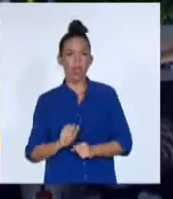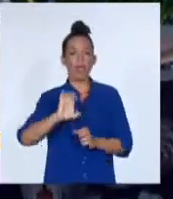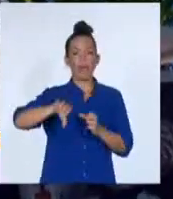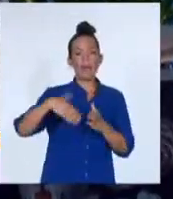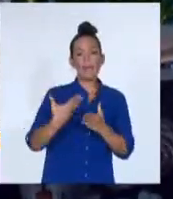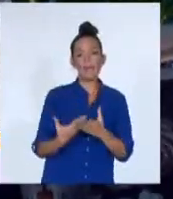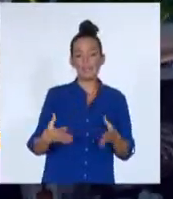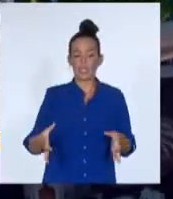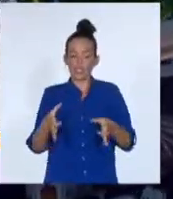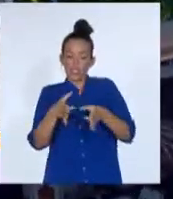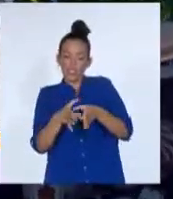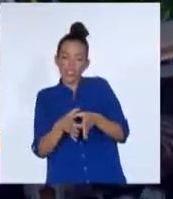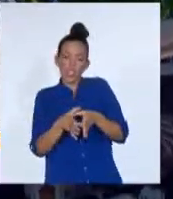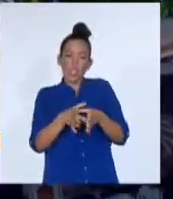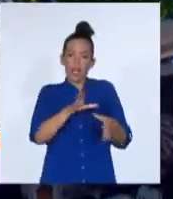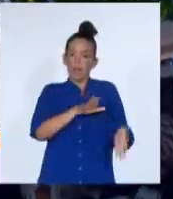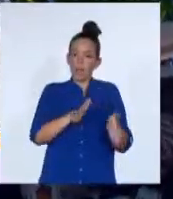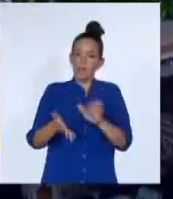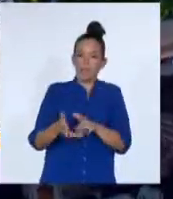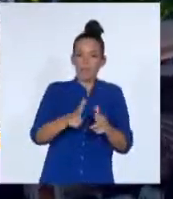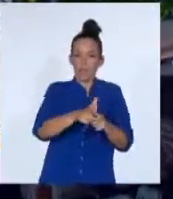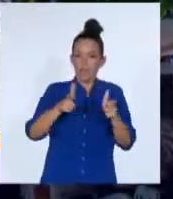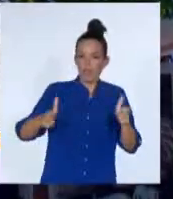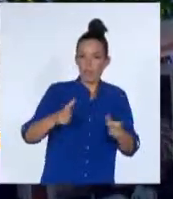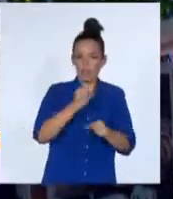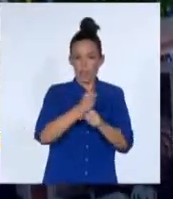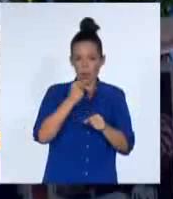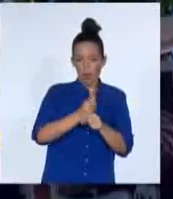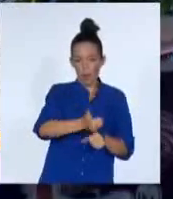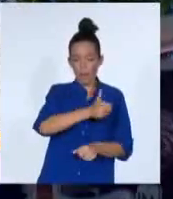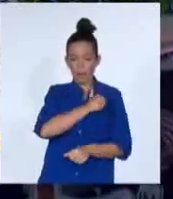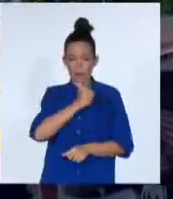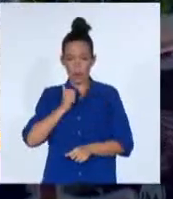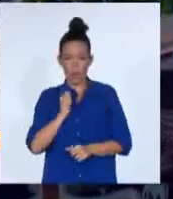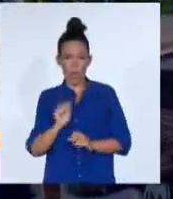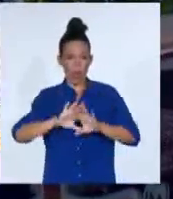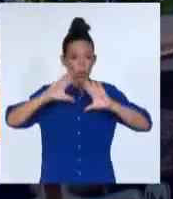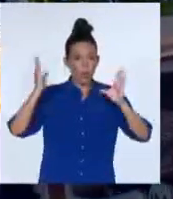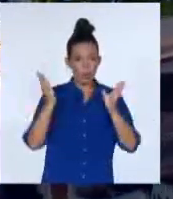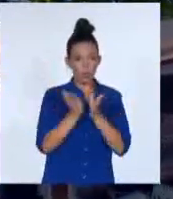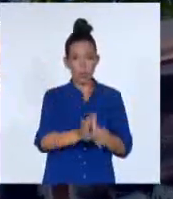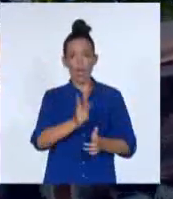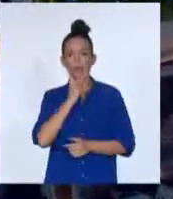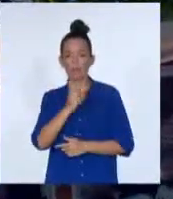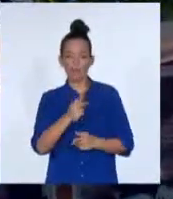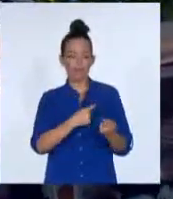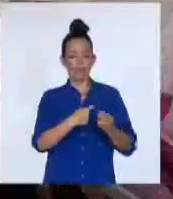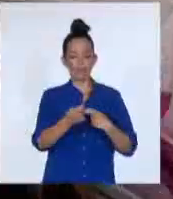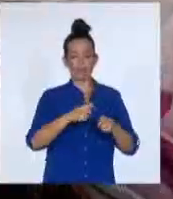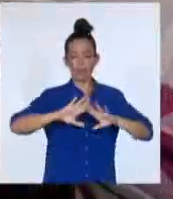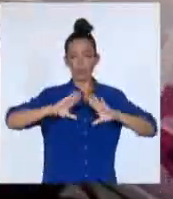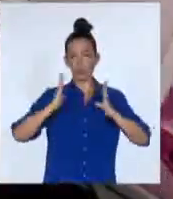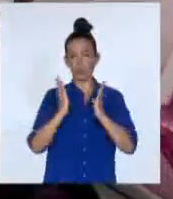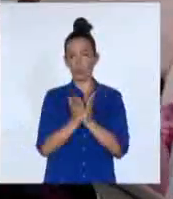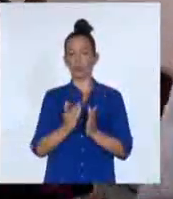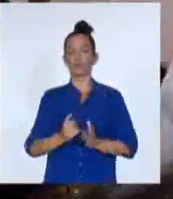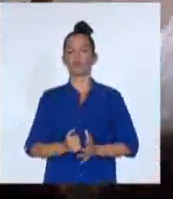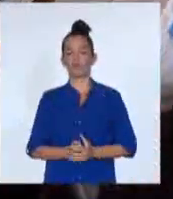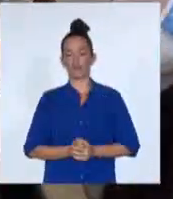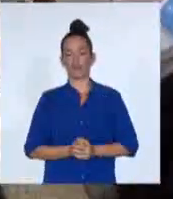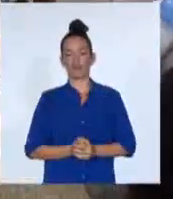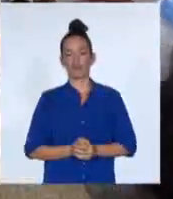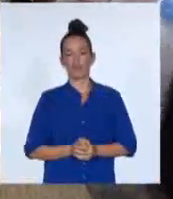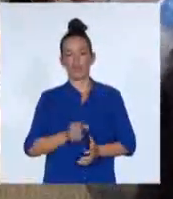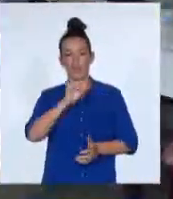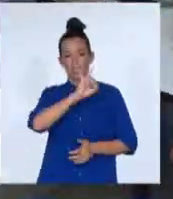cuenta propia y proyectos de desarrollo local, abarcando todas las actividades económicas que se desarrollan en el territorio. En 73